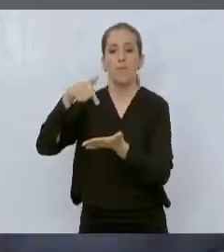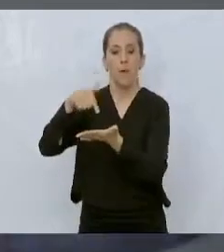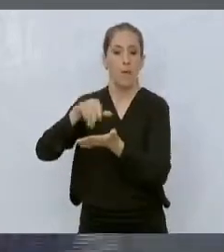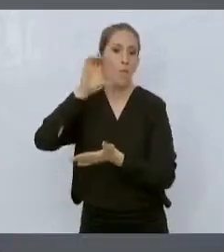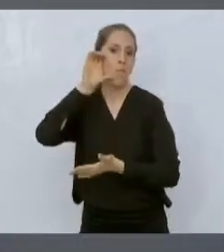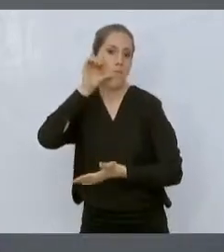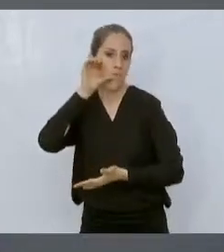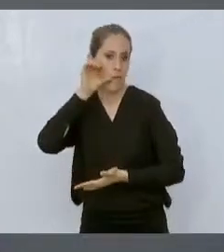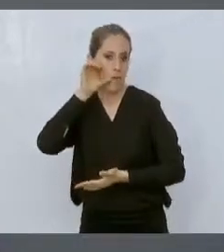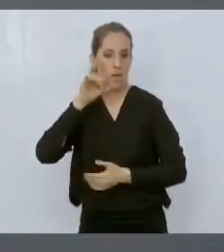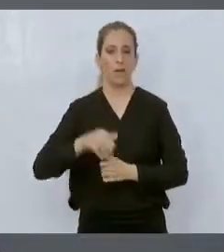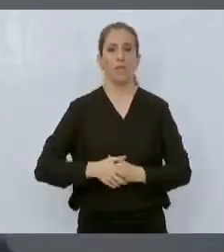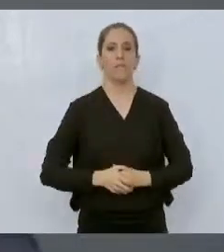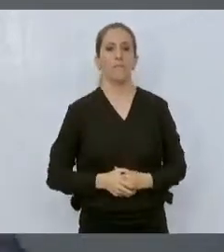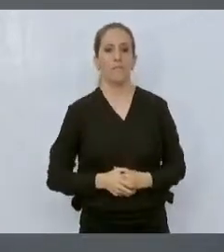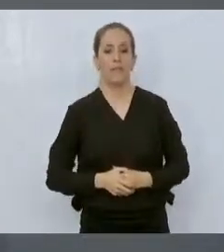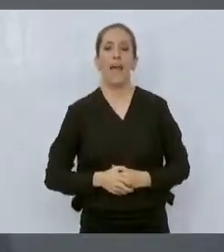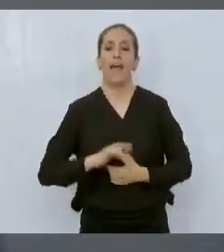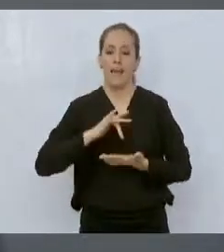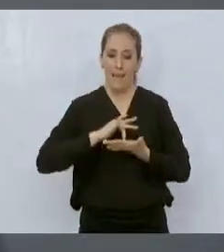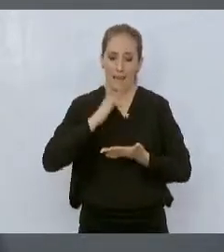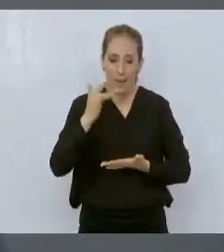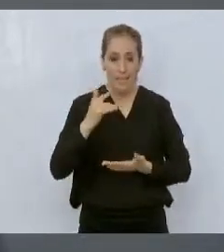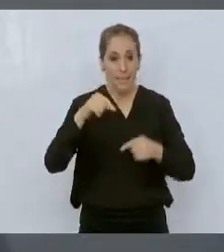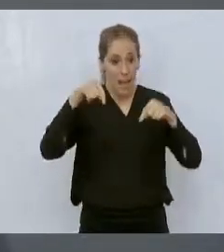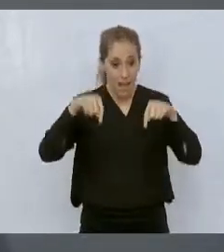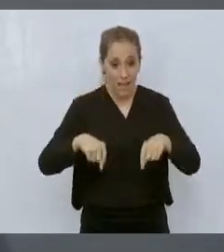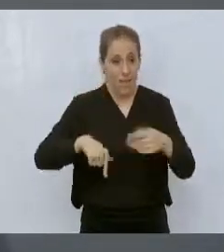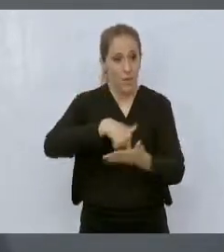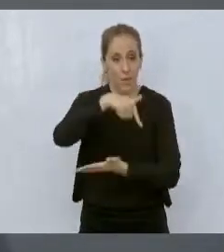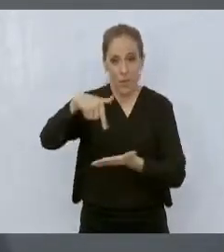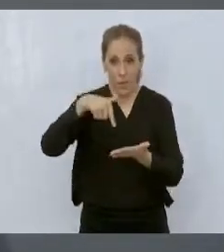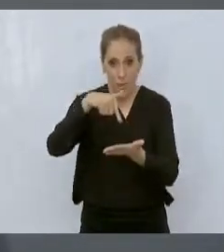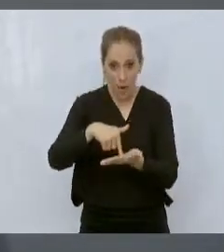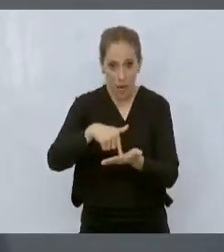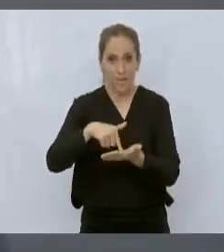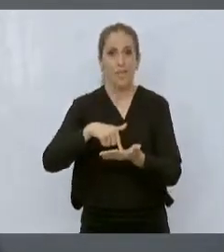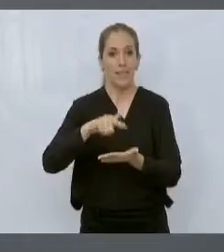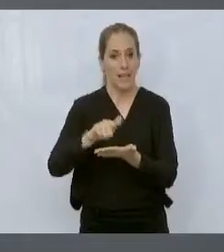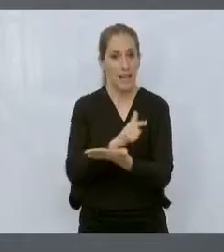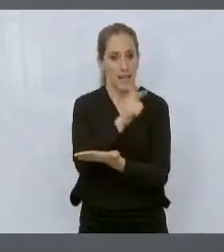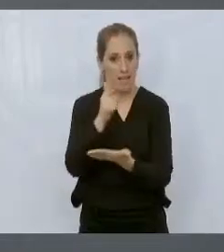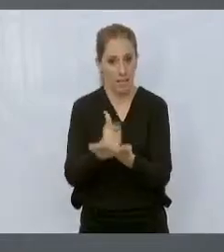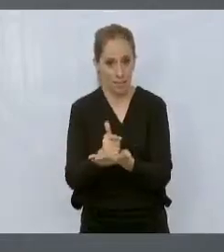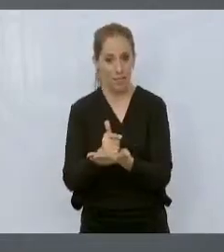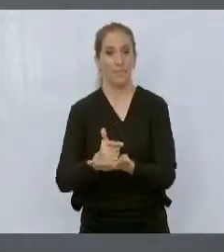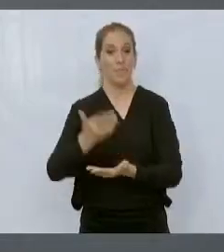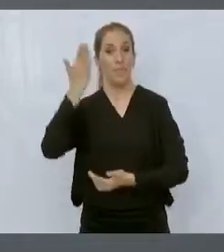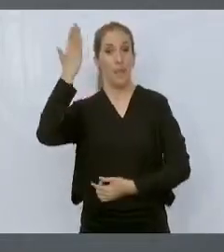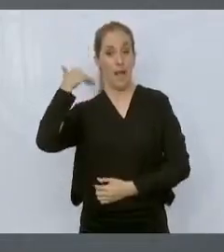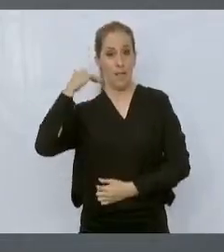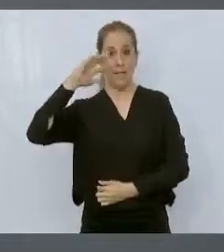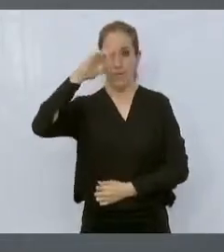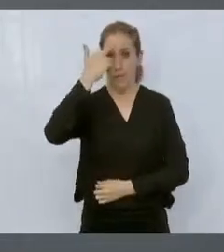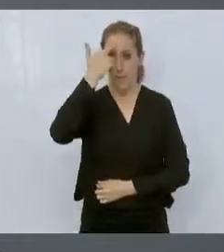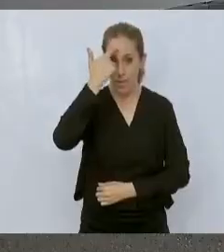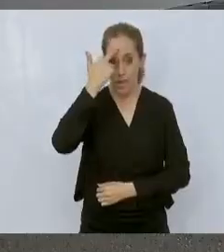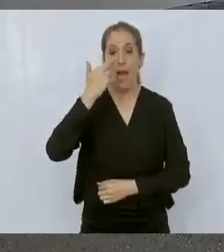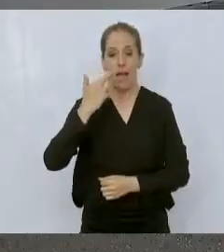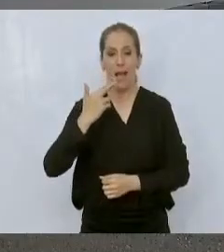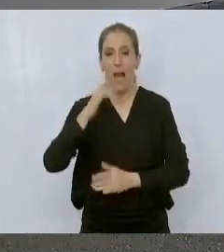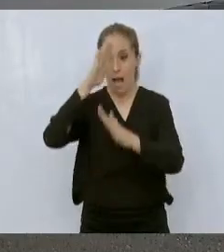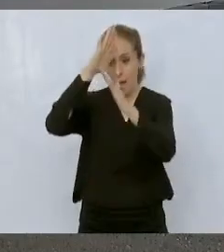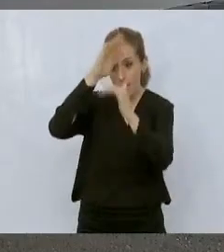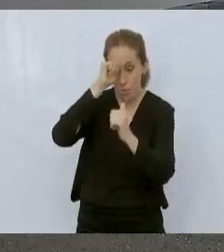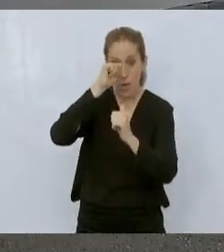Linares le quiero agradecer también lo que usted y yo hemos acordado, la construcción de la presa se está construyendo en este